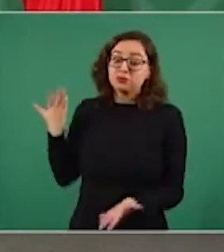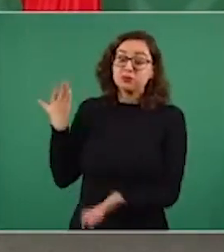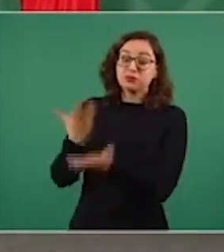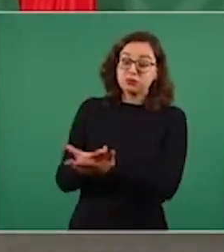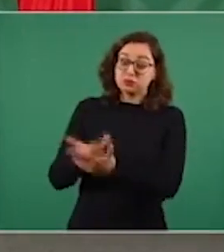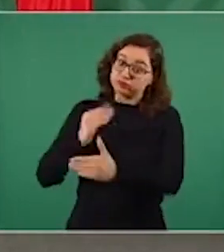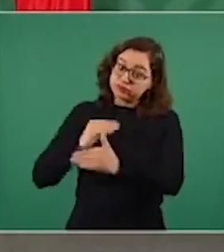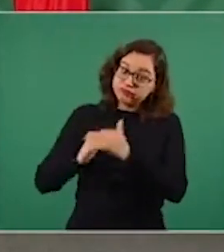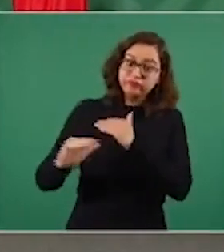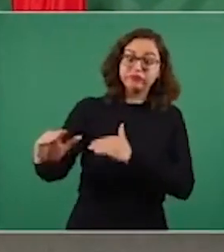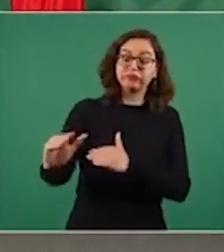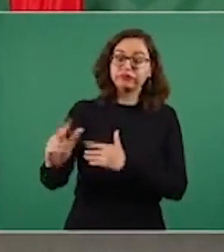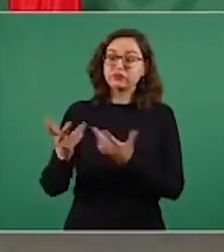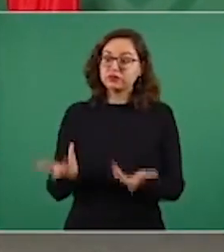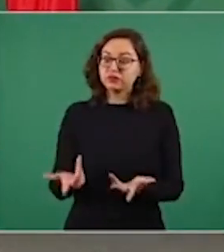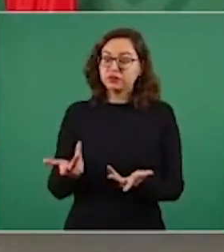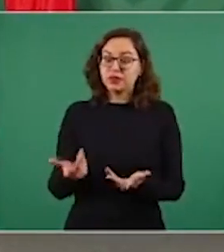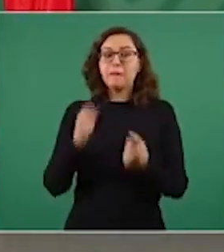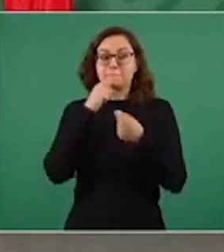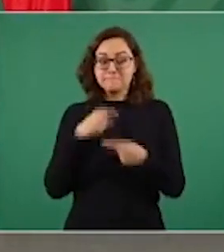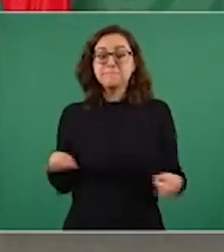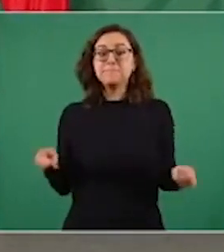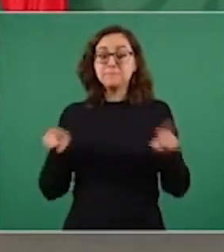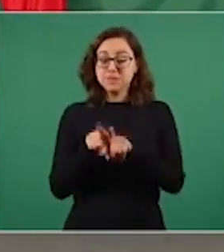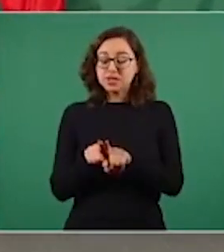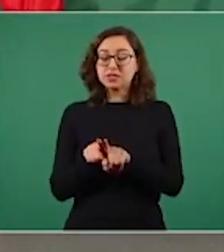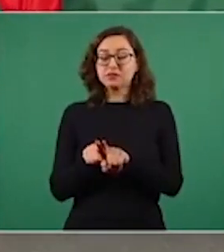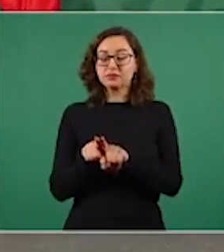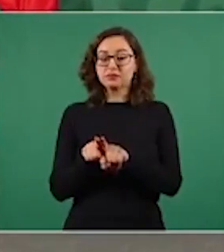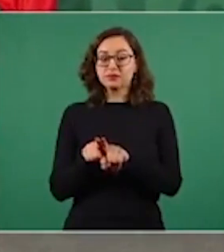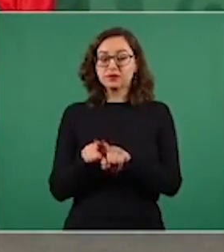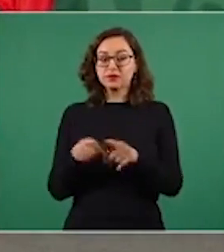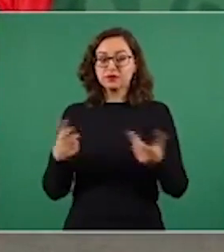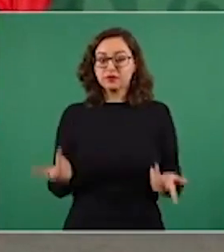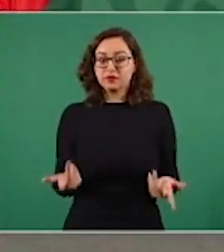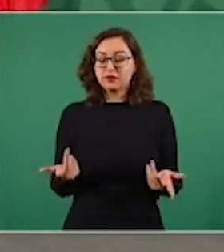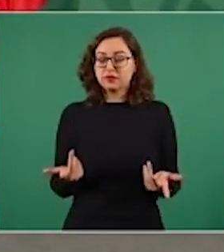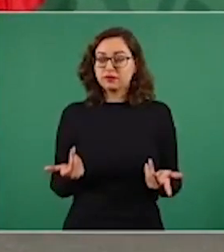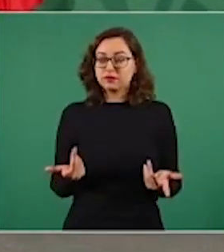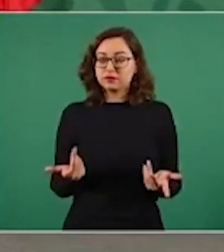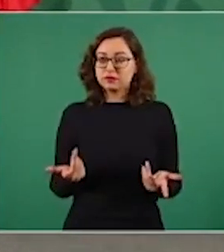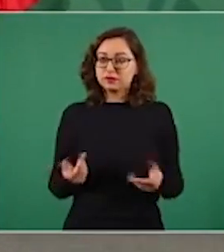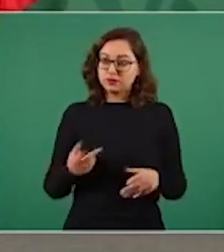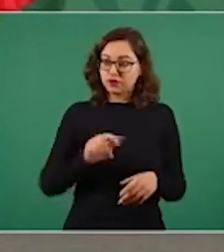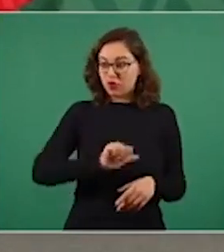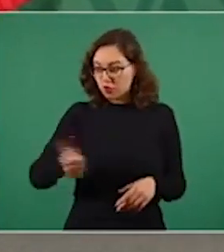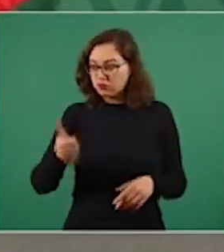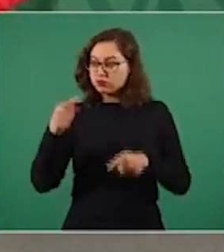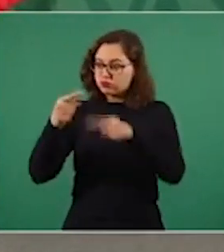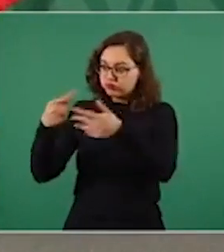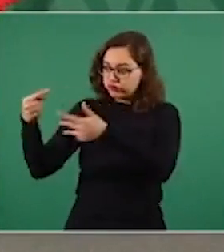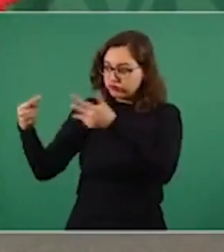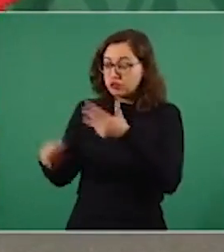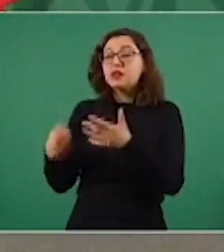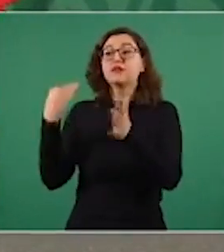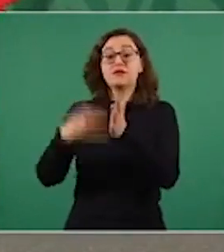legislativo la ley reglamentaria porque si no aunque esté en la constitución si no hay ley